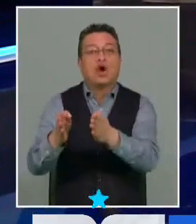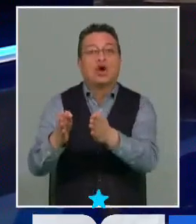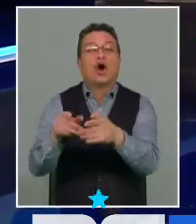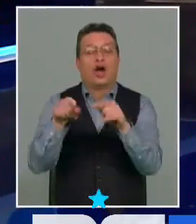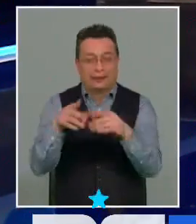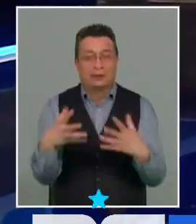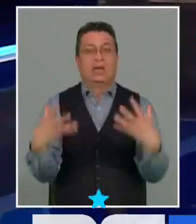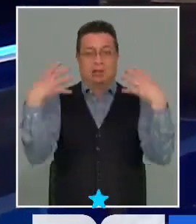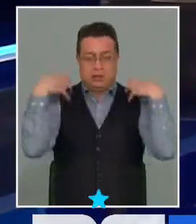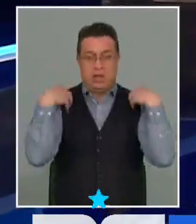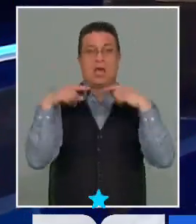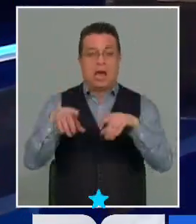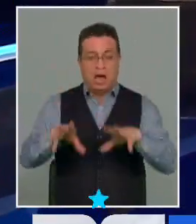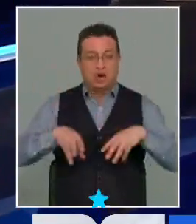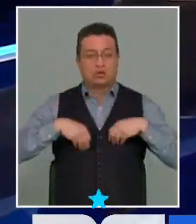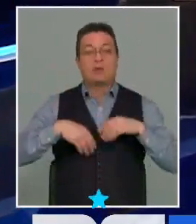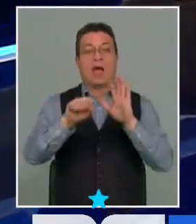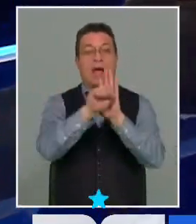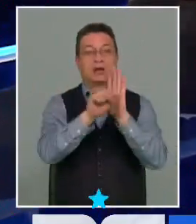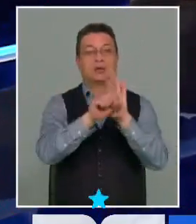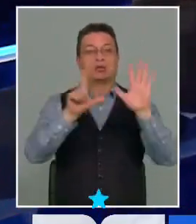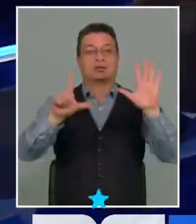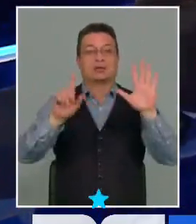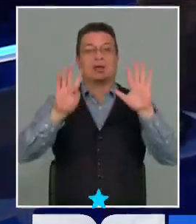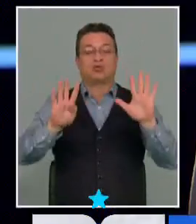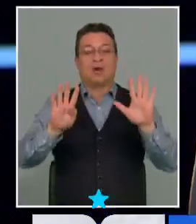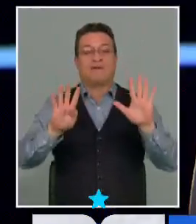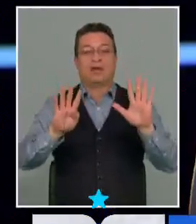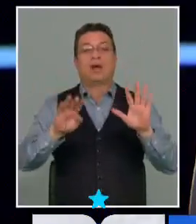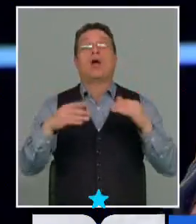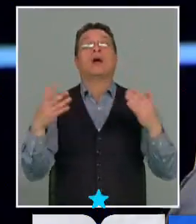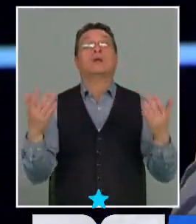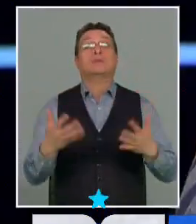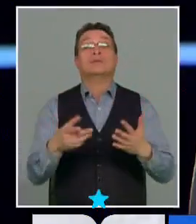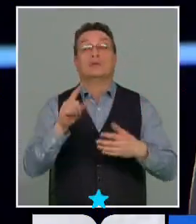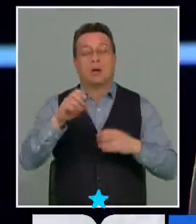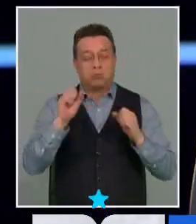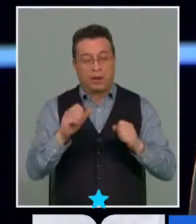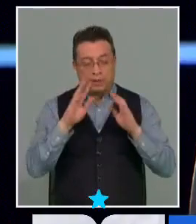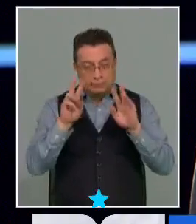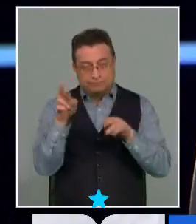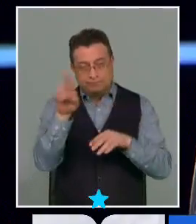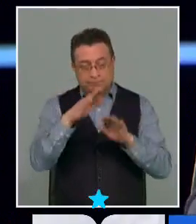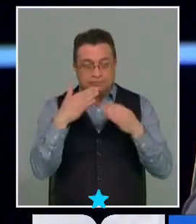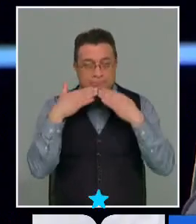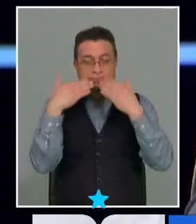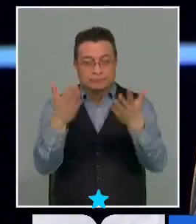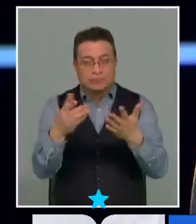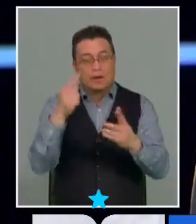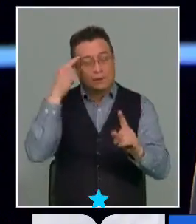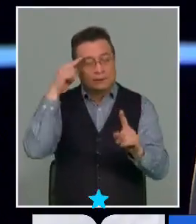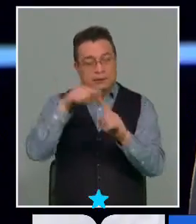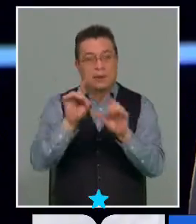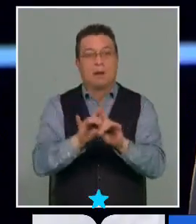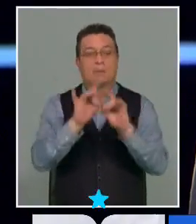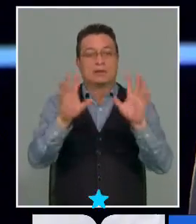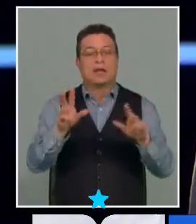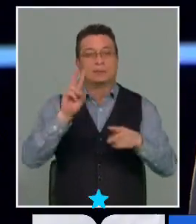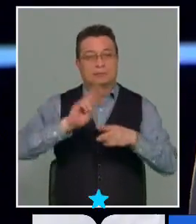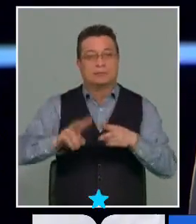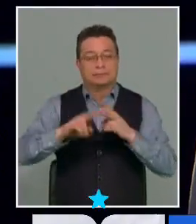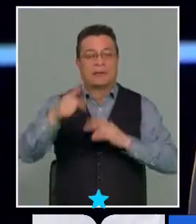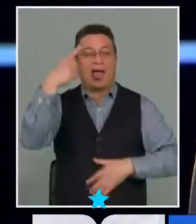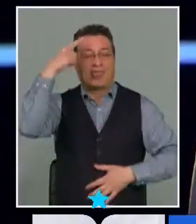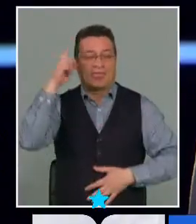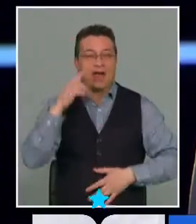se hace cargo de ello se hace cargo con el artículo 79 donde dice que se podrá restituir como mecanismo preferente de reparación del daño